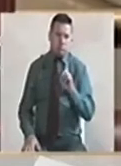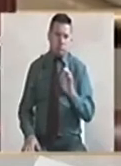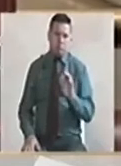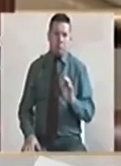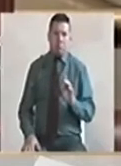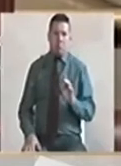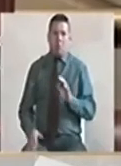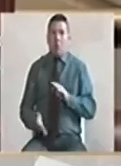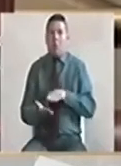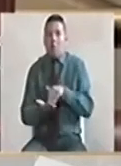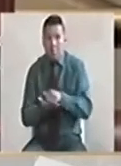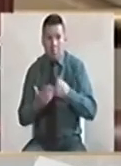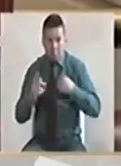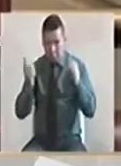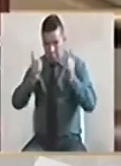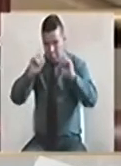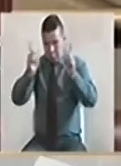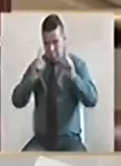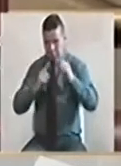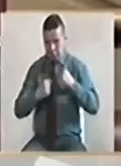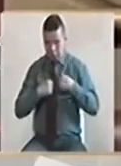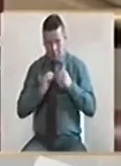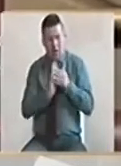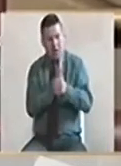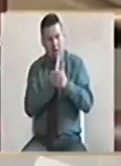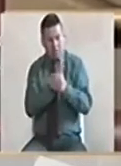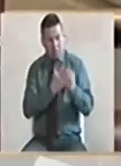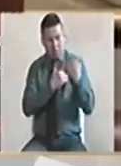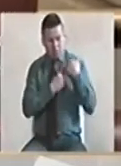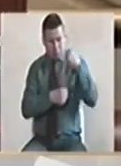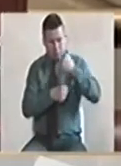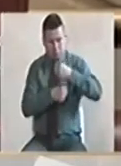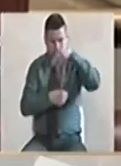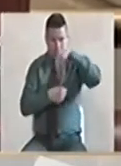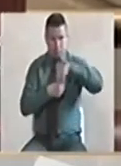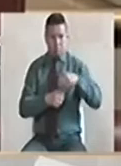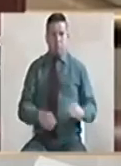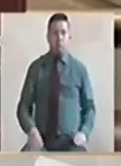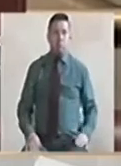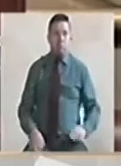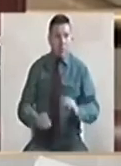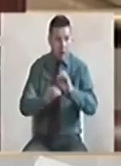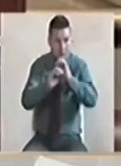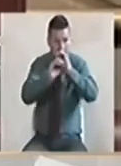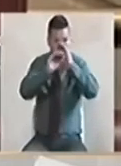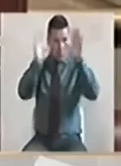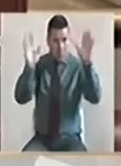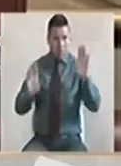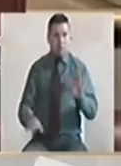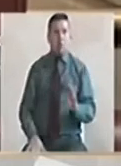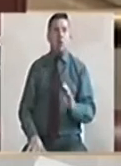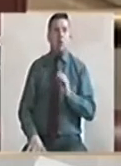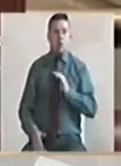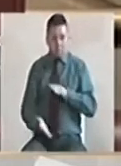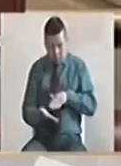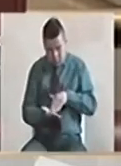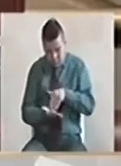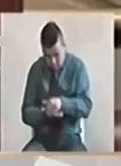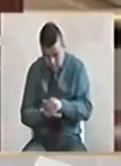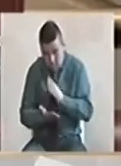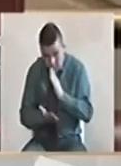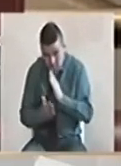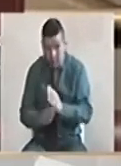he arrodillado y soy un hombre competente para el cargo. Y le digo, claro, a lo único que me arrodillo es al Dios